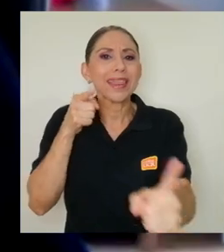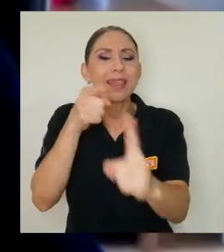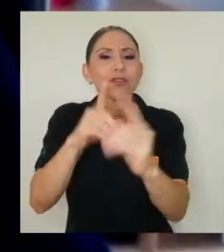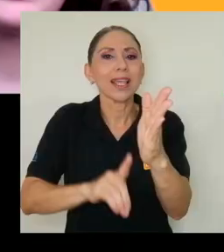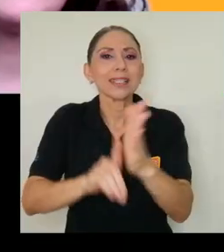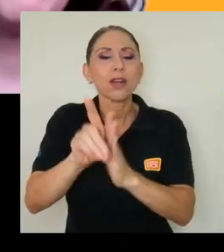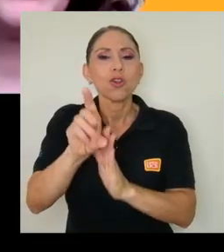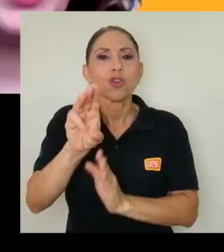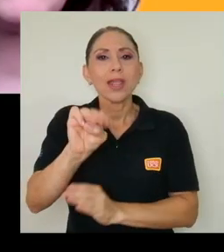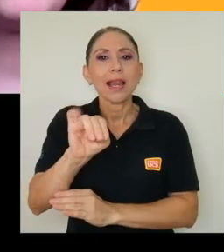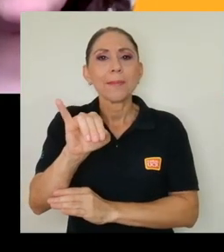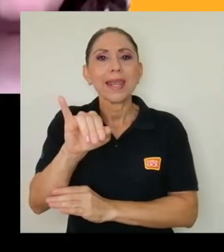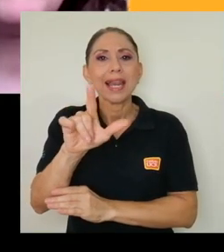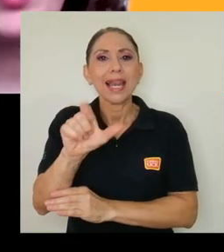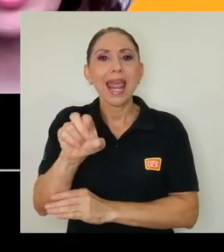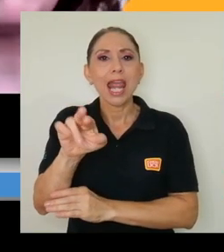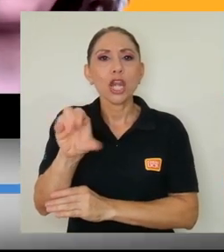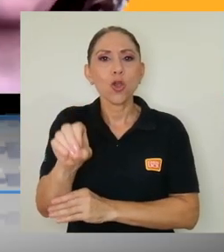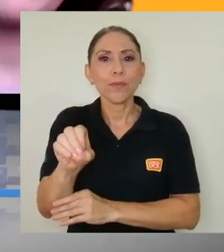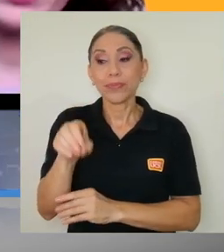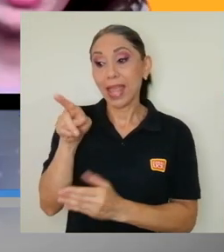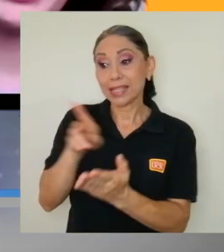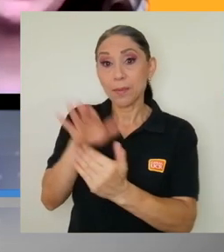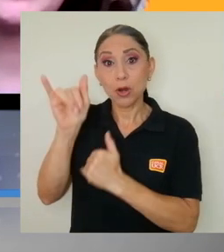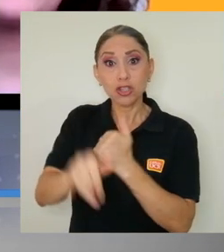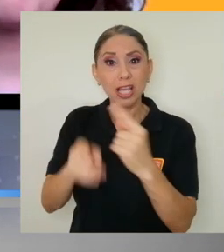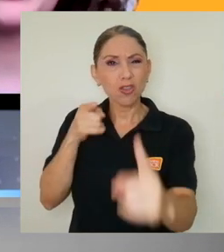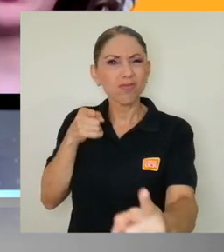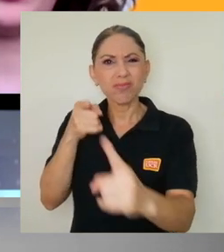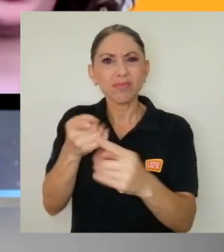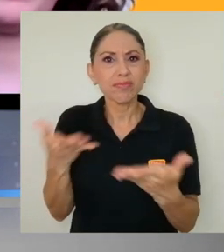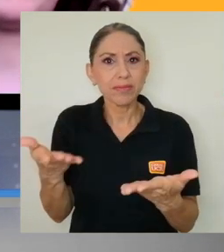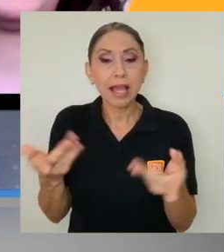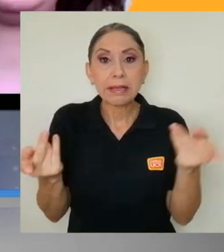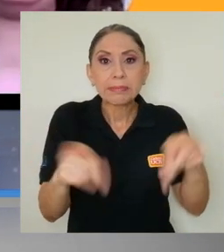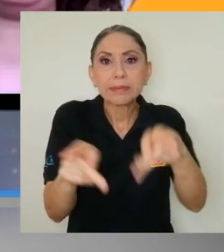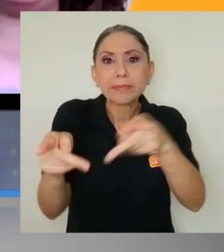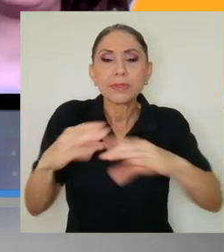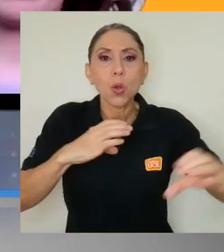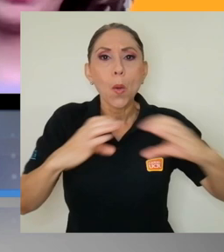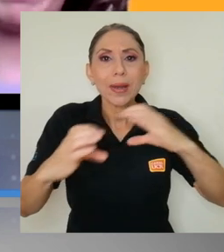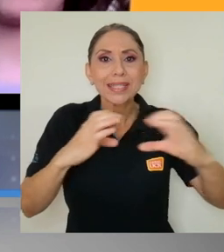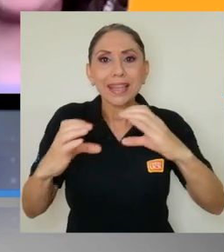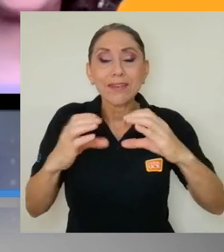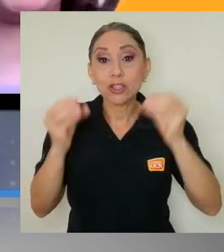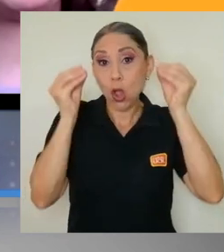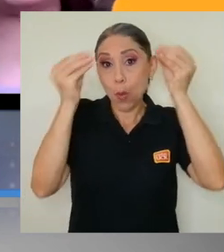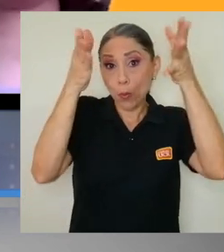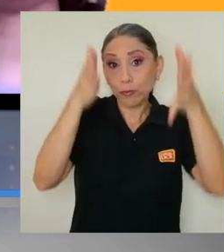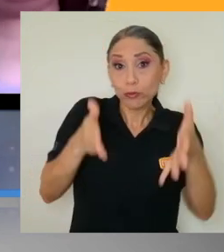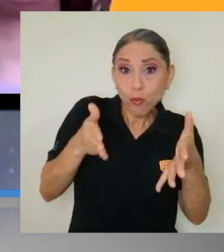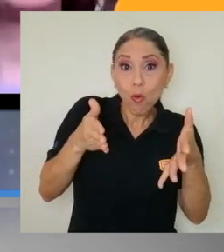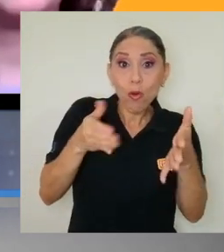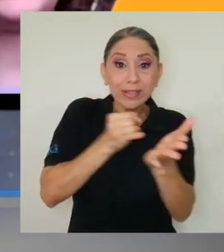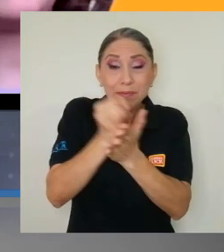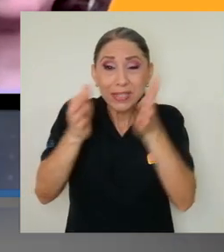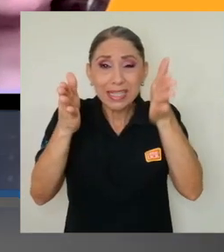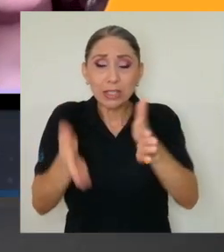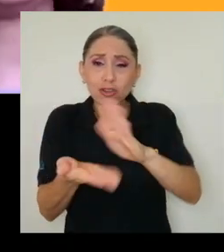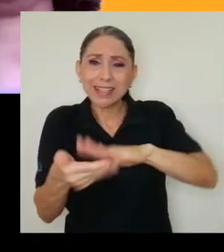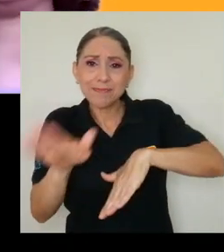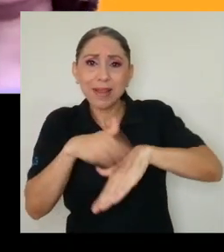Milenio. Este proyecto lo que busca es generar conversaciones entre académicos expertos y